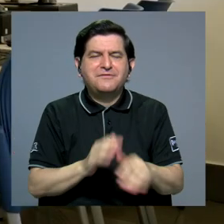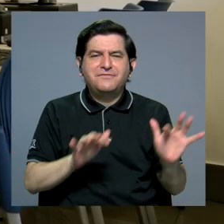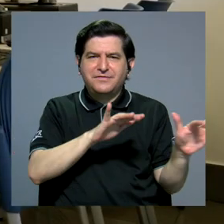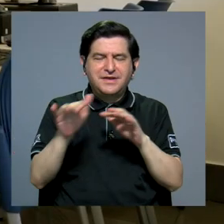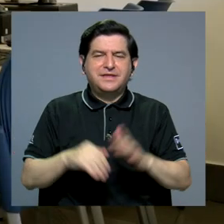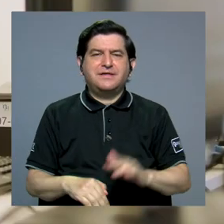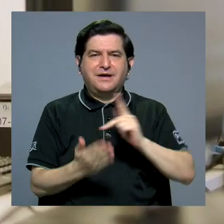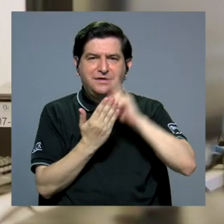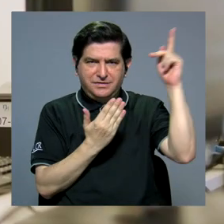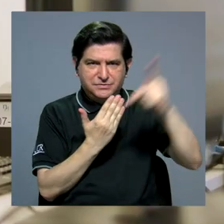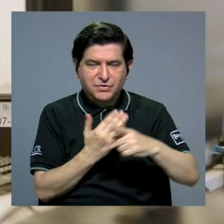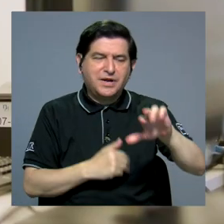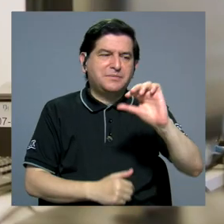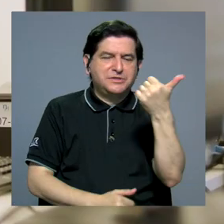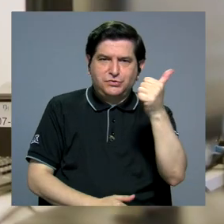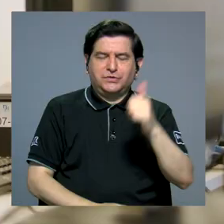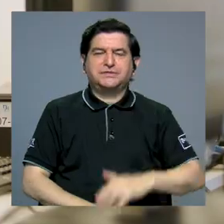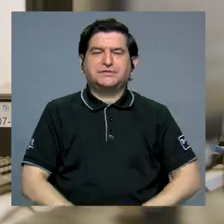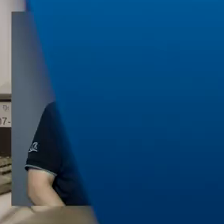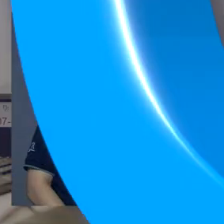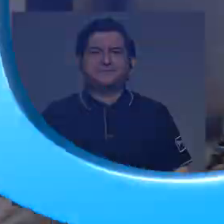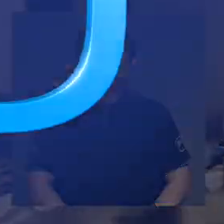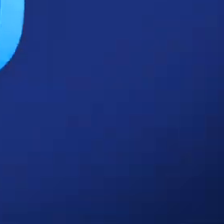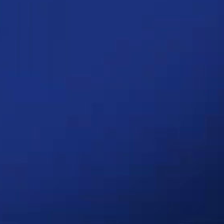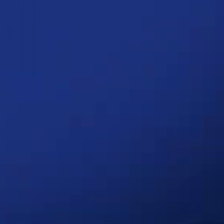digitales, programación, entre otras.